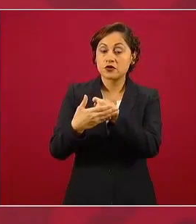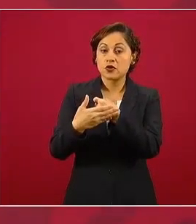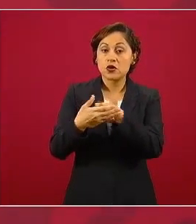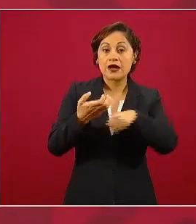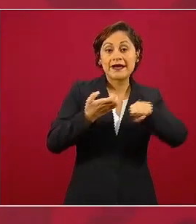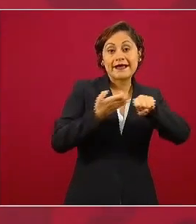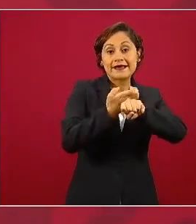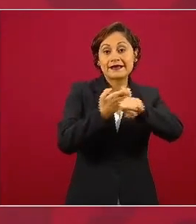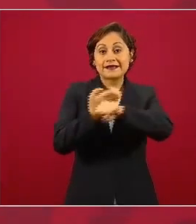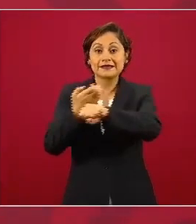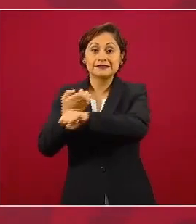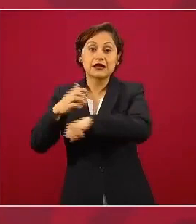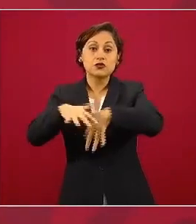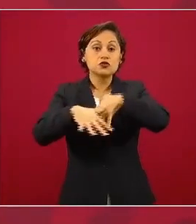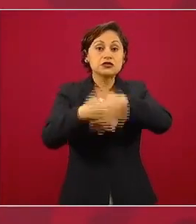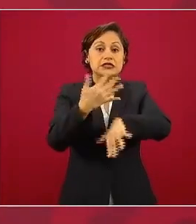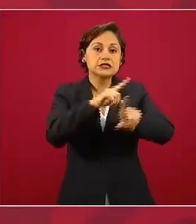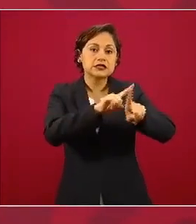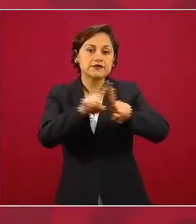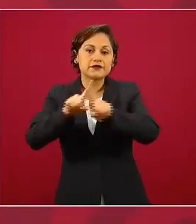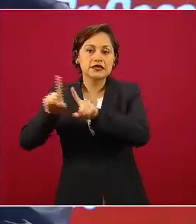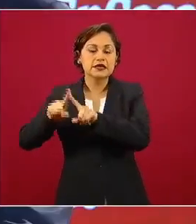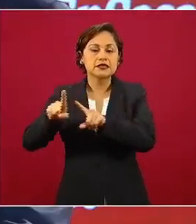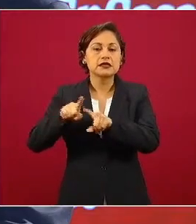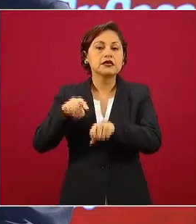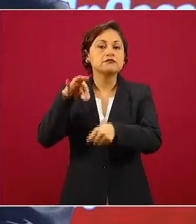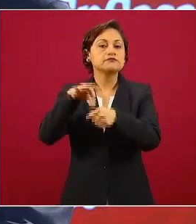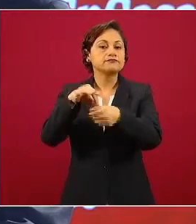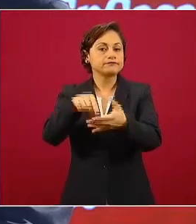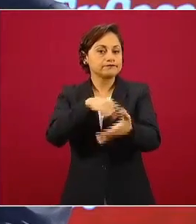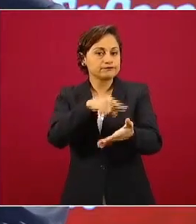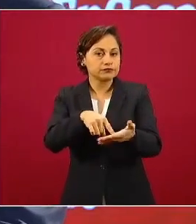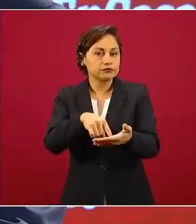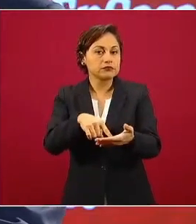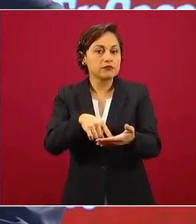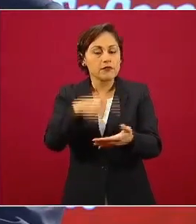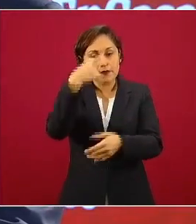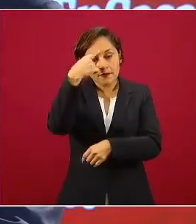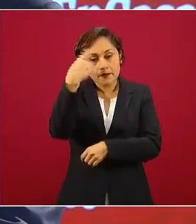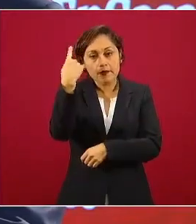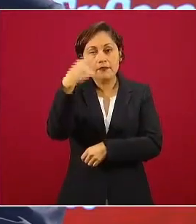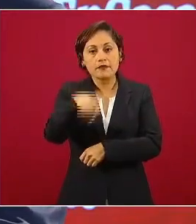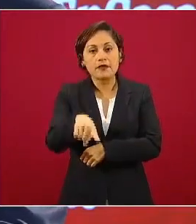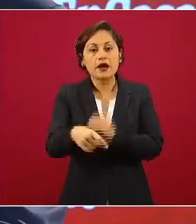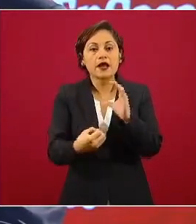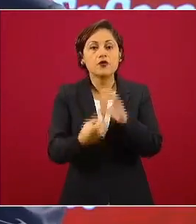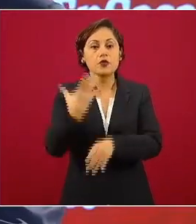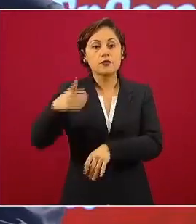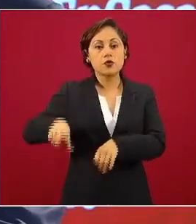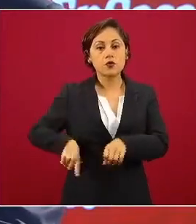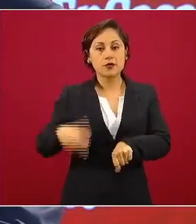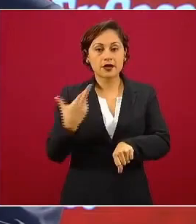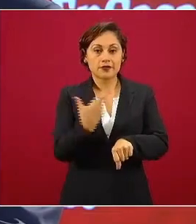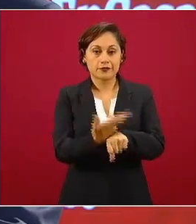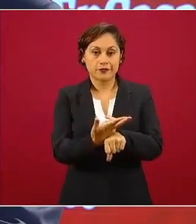se van a renovar gobernaturas,